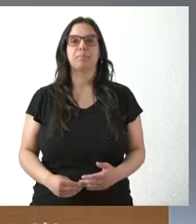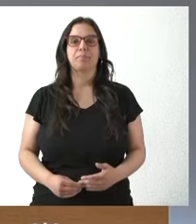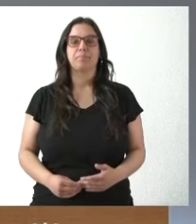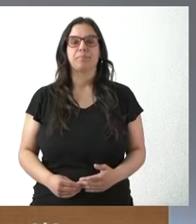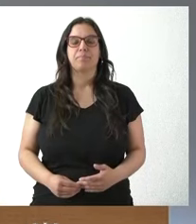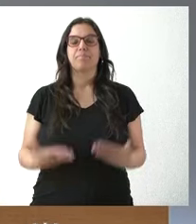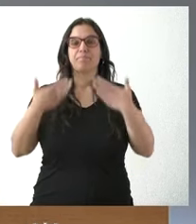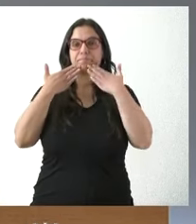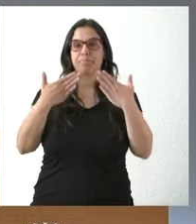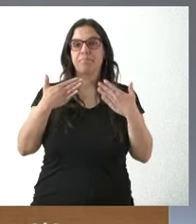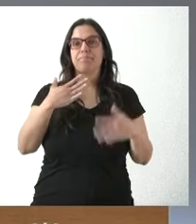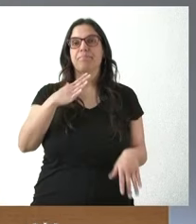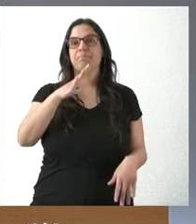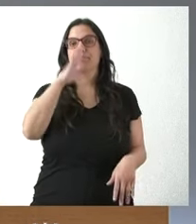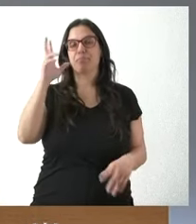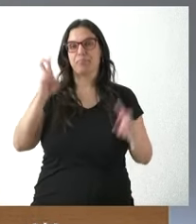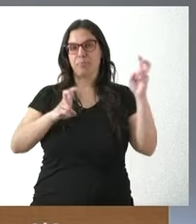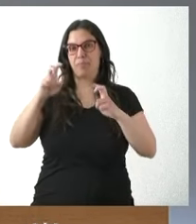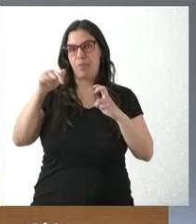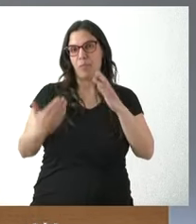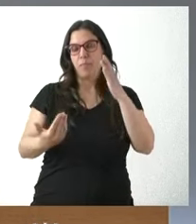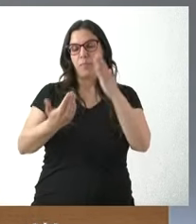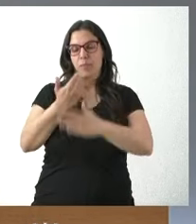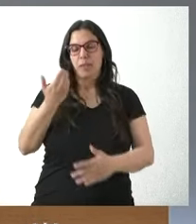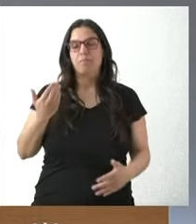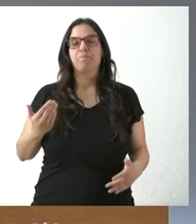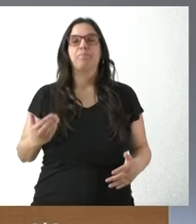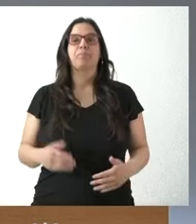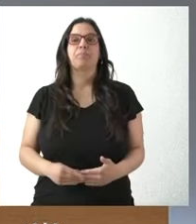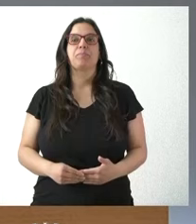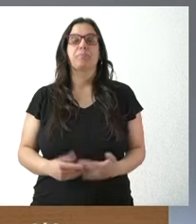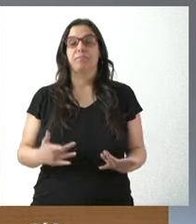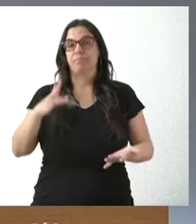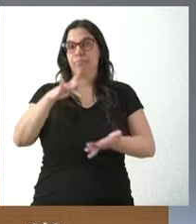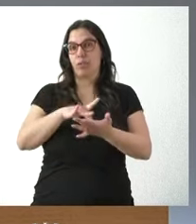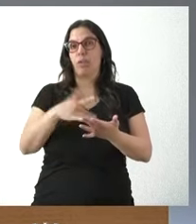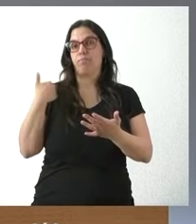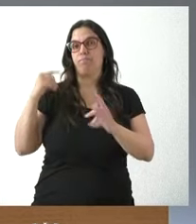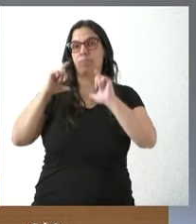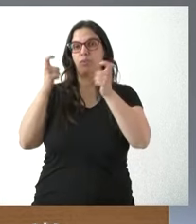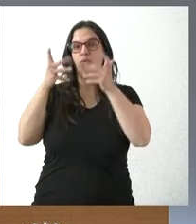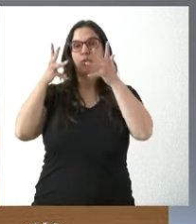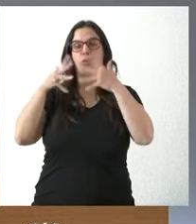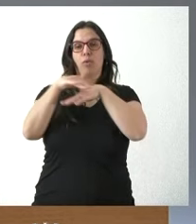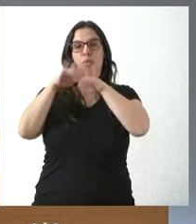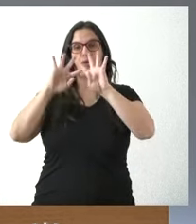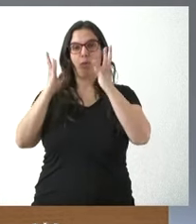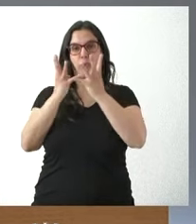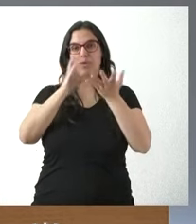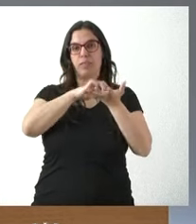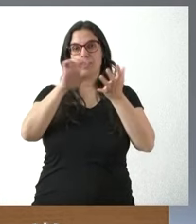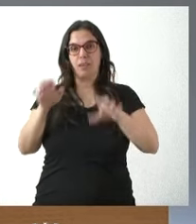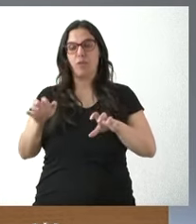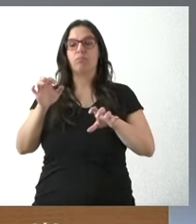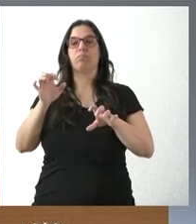Y muchas gracias por su presencia hoy aquí esta mañana en donde hemos tenido la reunión del Consejo de Gobierno de Castilla y León y donde